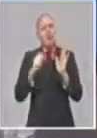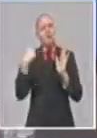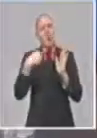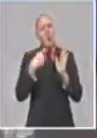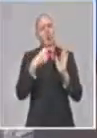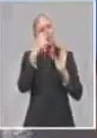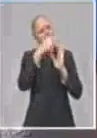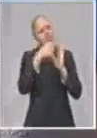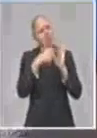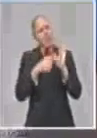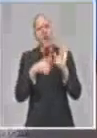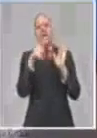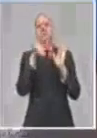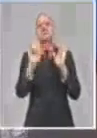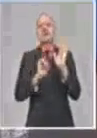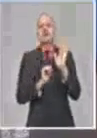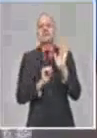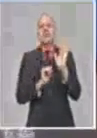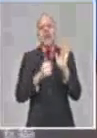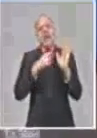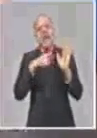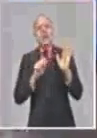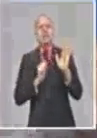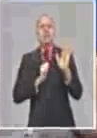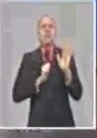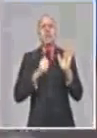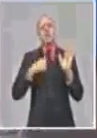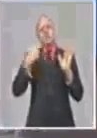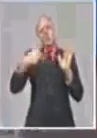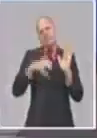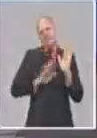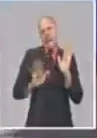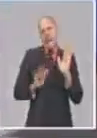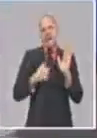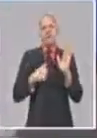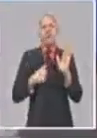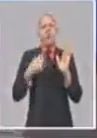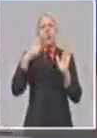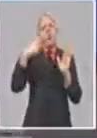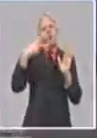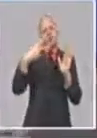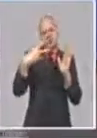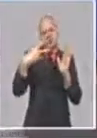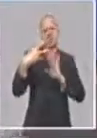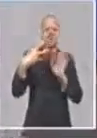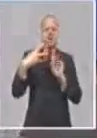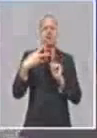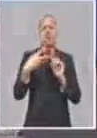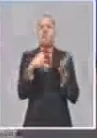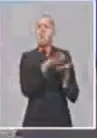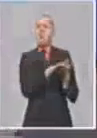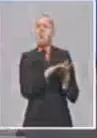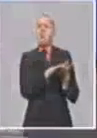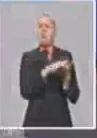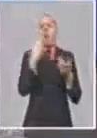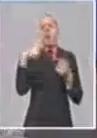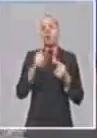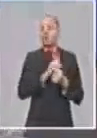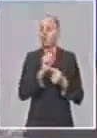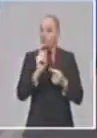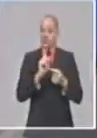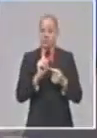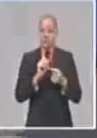a 30%, y nos faltan 3, falta el 30%, cuánto está implementado, cuánto no. La estrategia es un conjunto de transformaciones